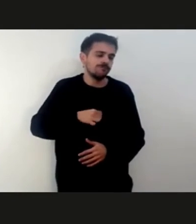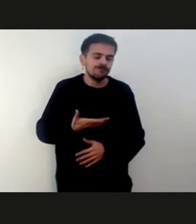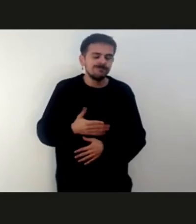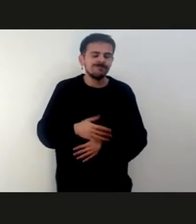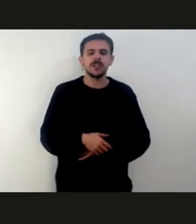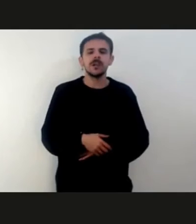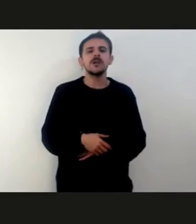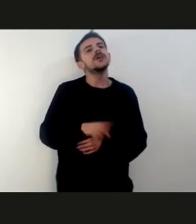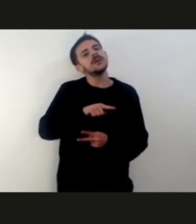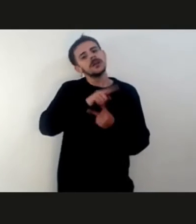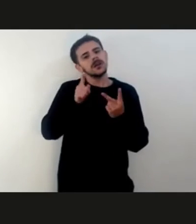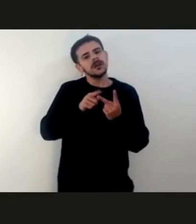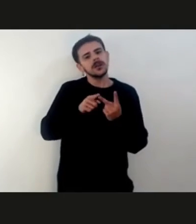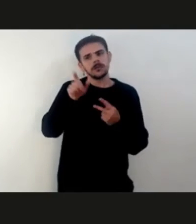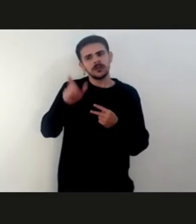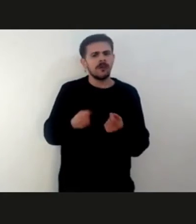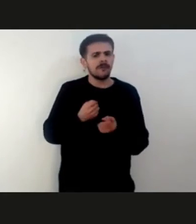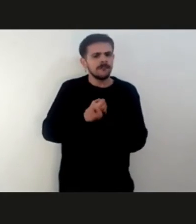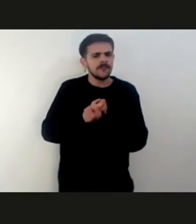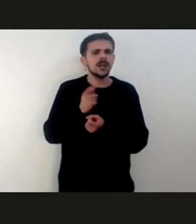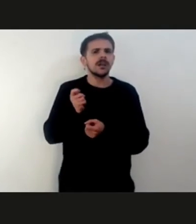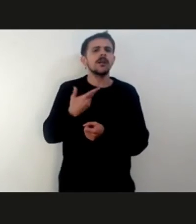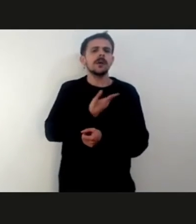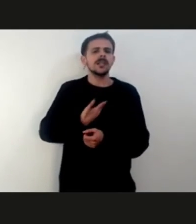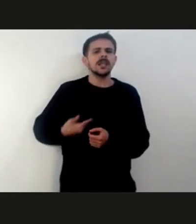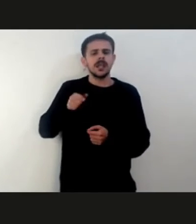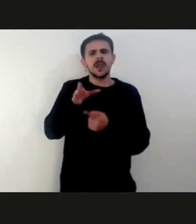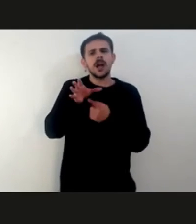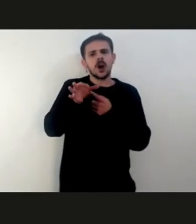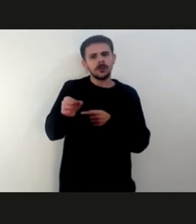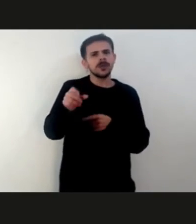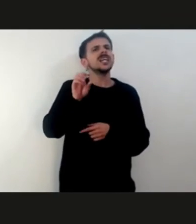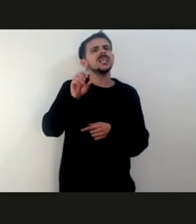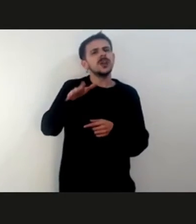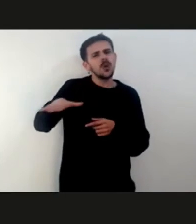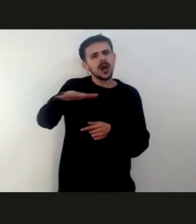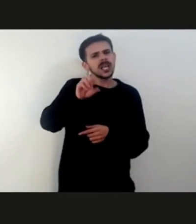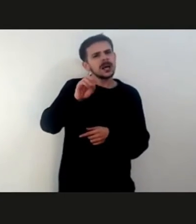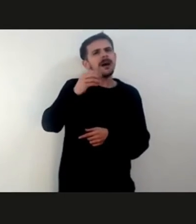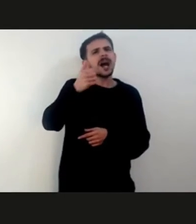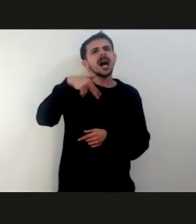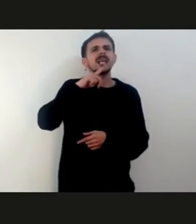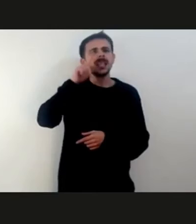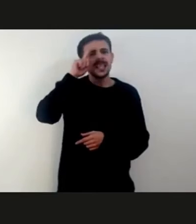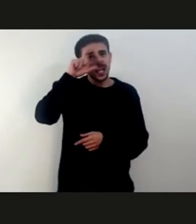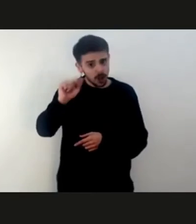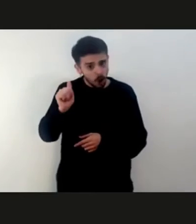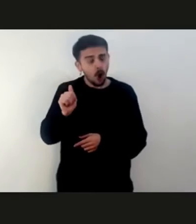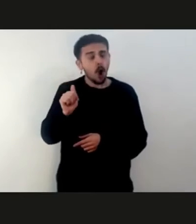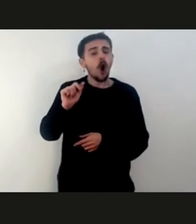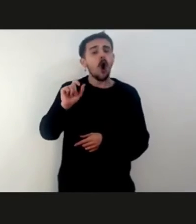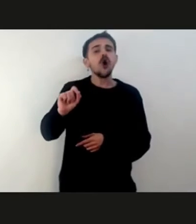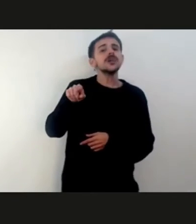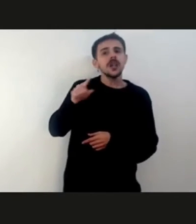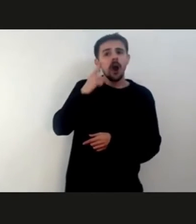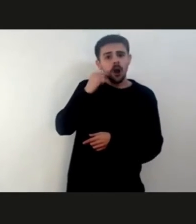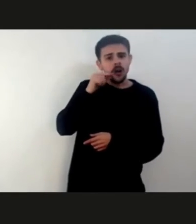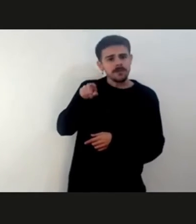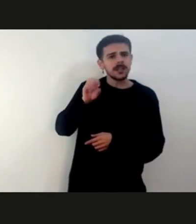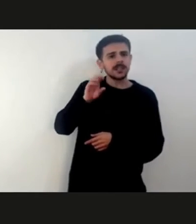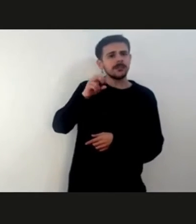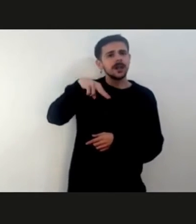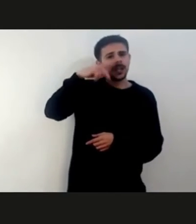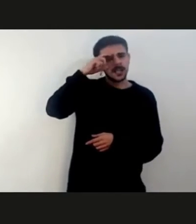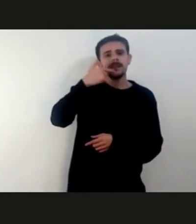el presidente de la comuna de Antelo, Néstor Ledesma, quien realmente era de esos